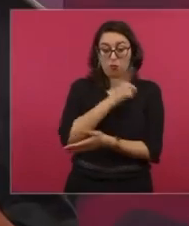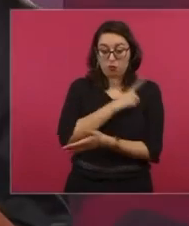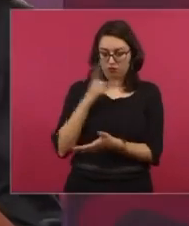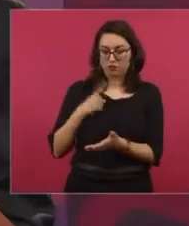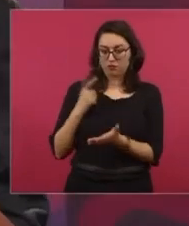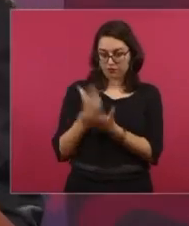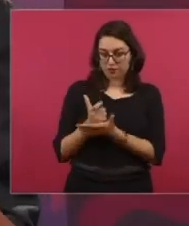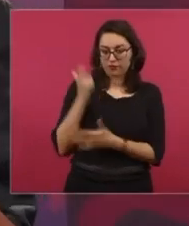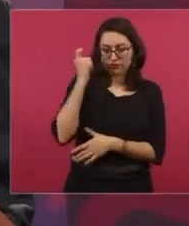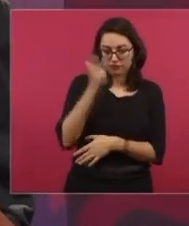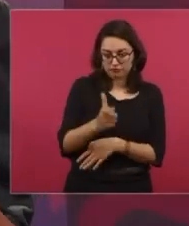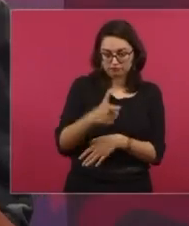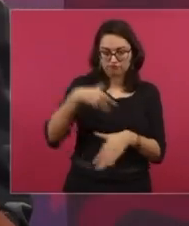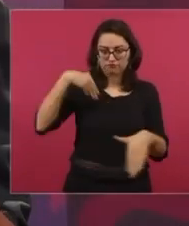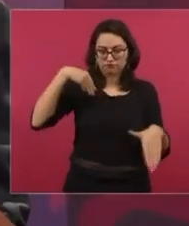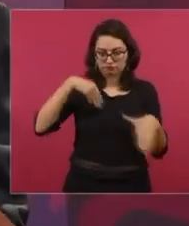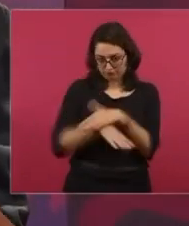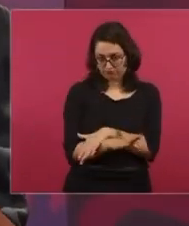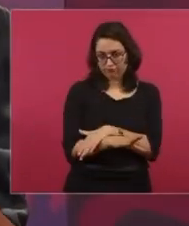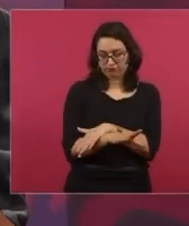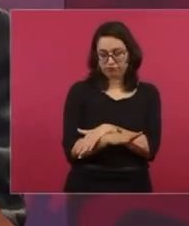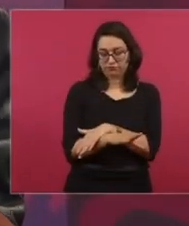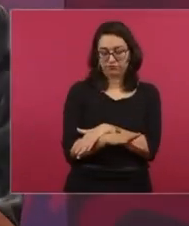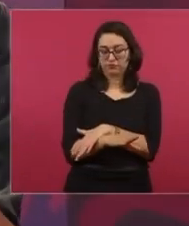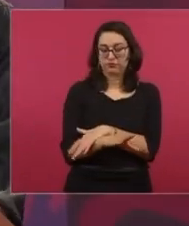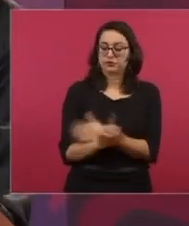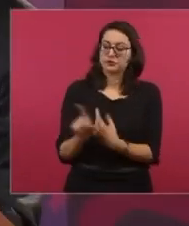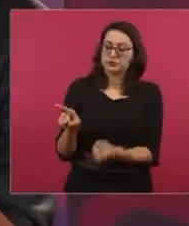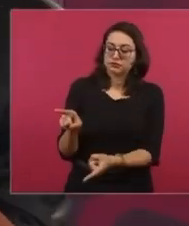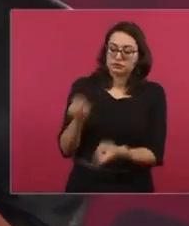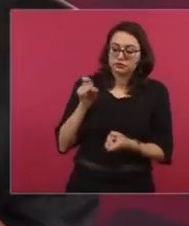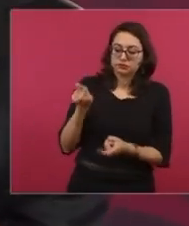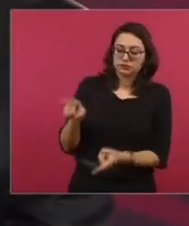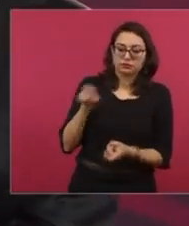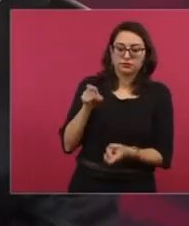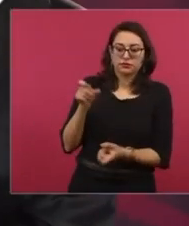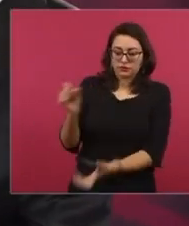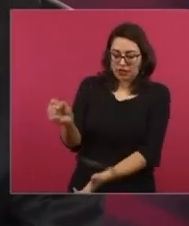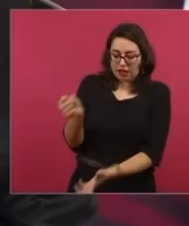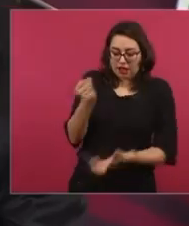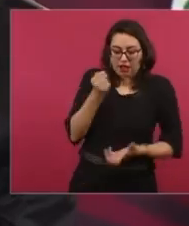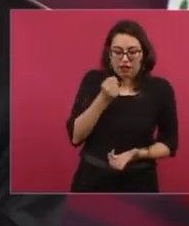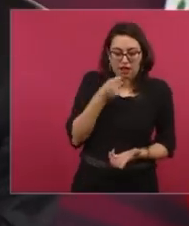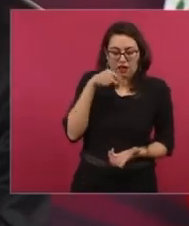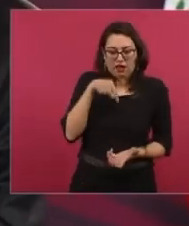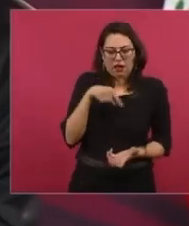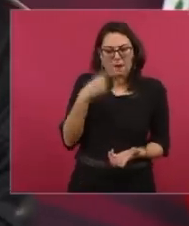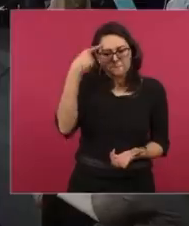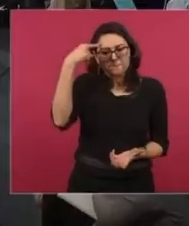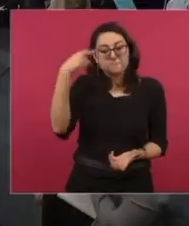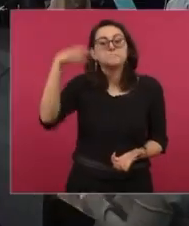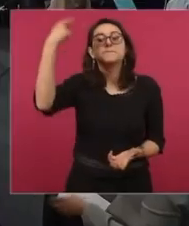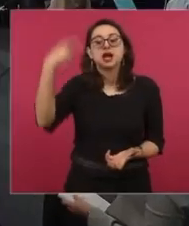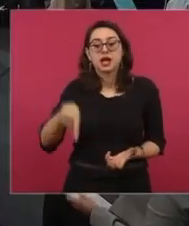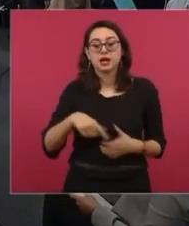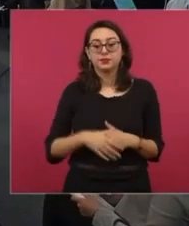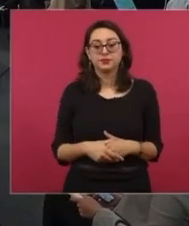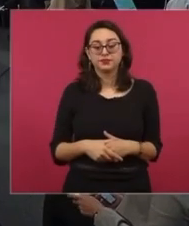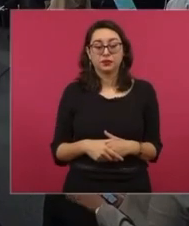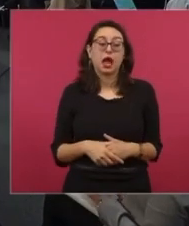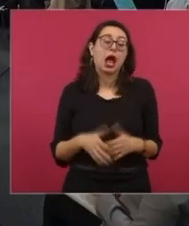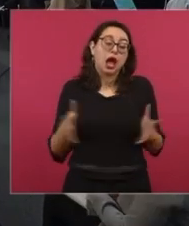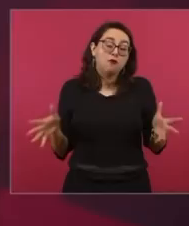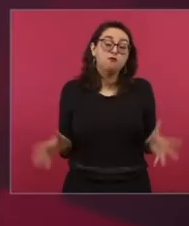supuestamente se utilizaba para fomentar el